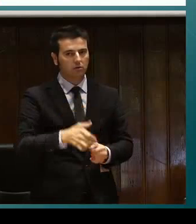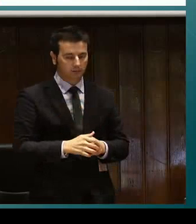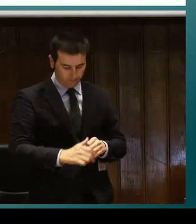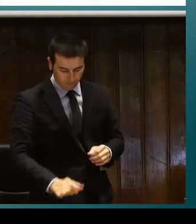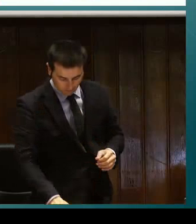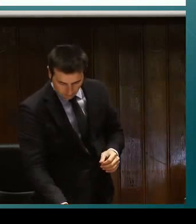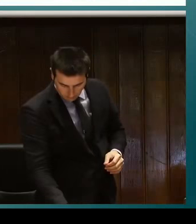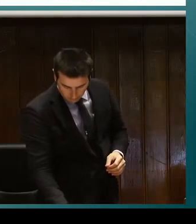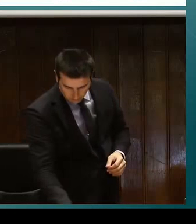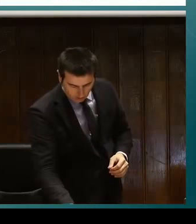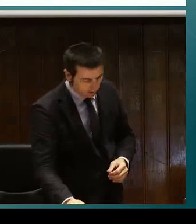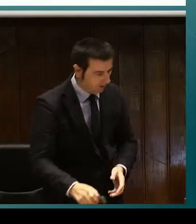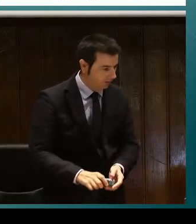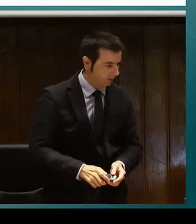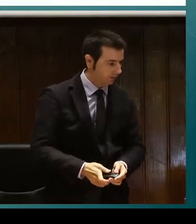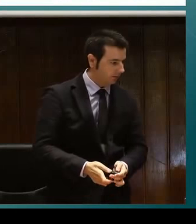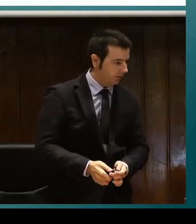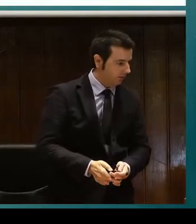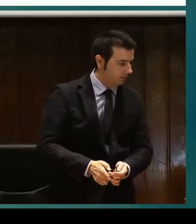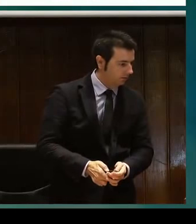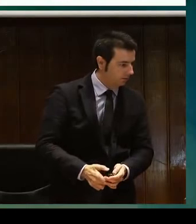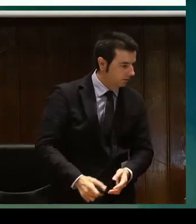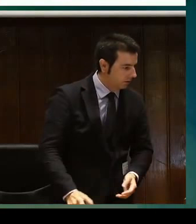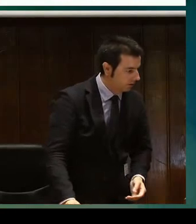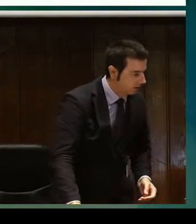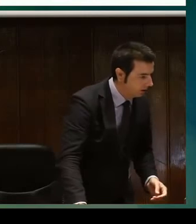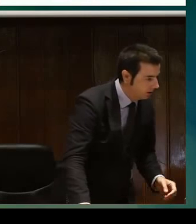les va interpretando, adaptándose a sus necesidades.